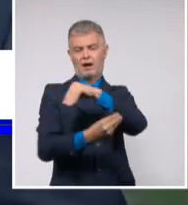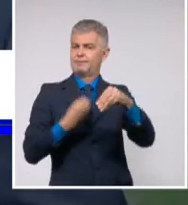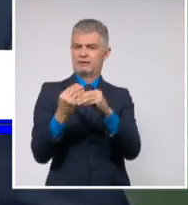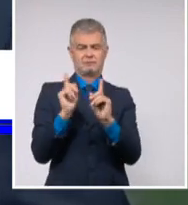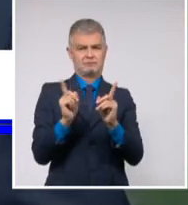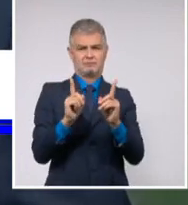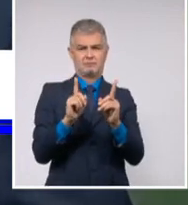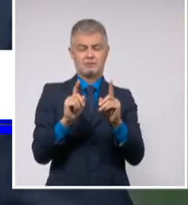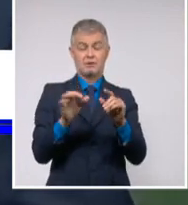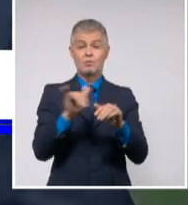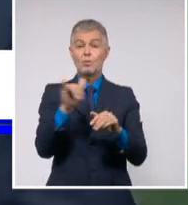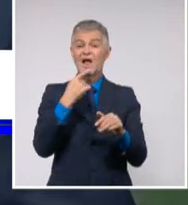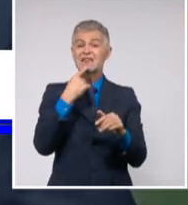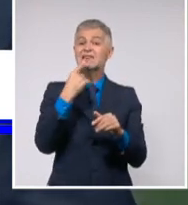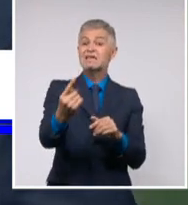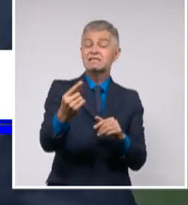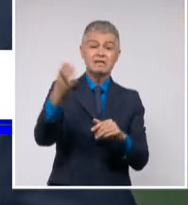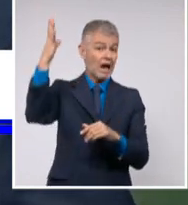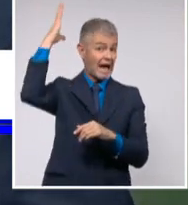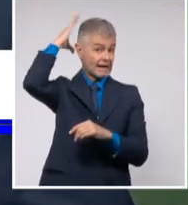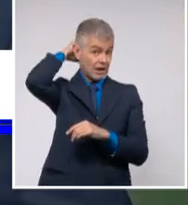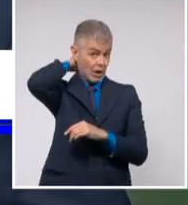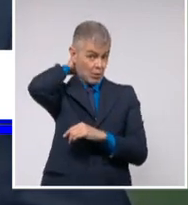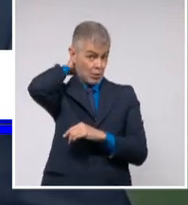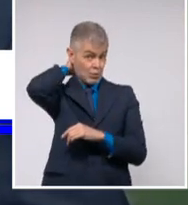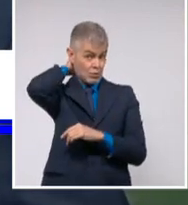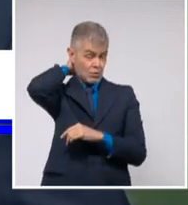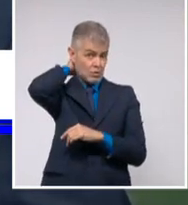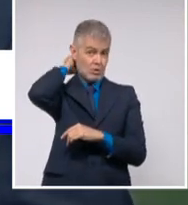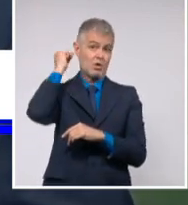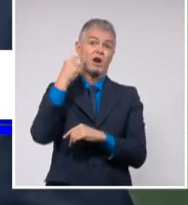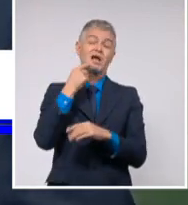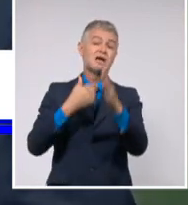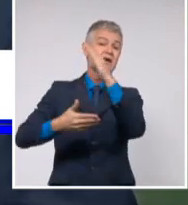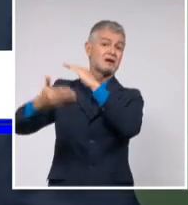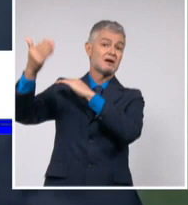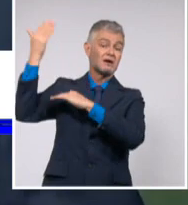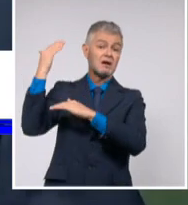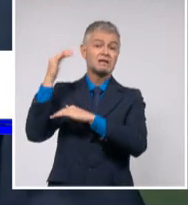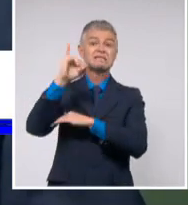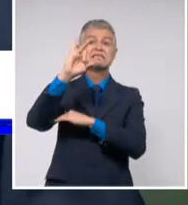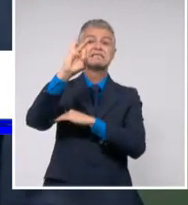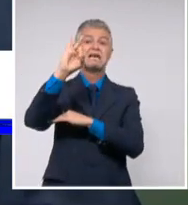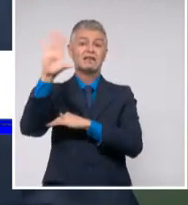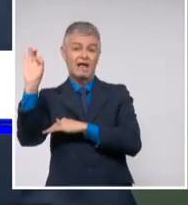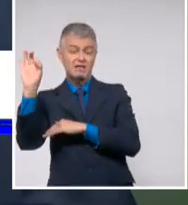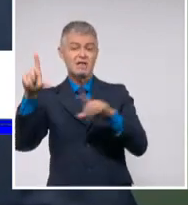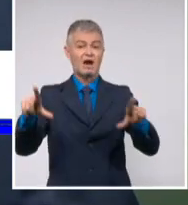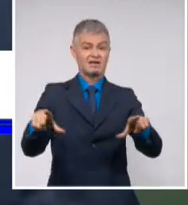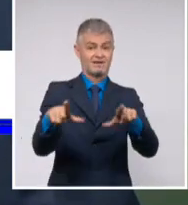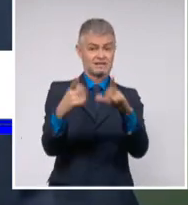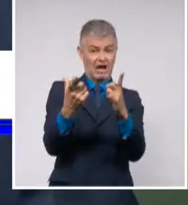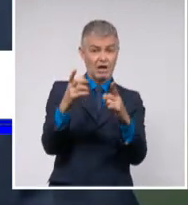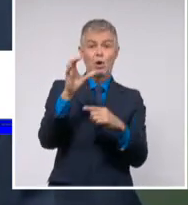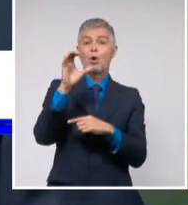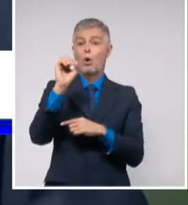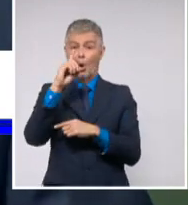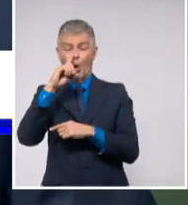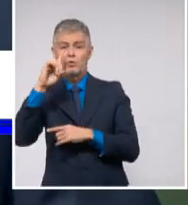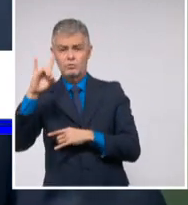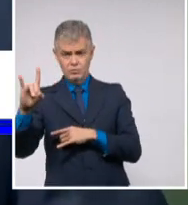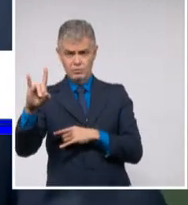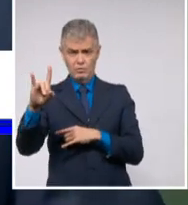secretario de nuestro partido, Raúl Castro Ruz, en su intervención en ocasión del 70 aniversario de la Organización de las Naciones Unidas,